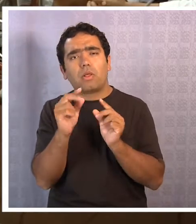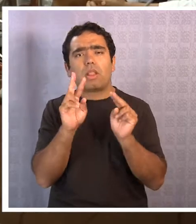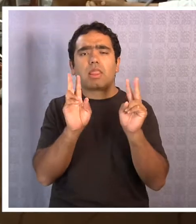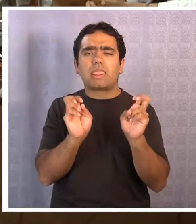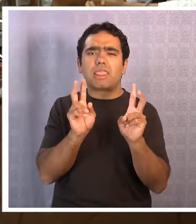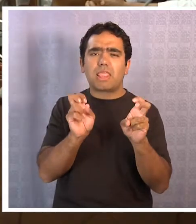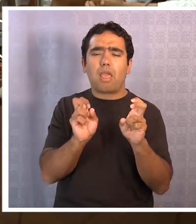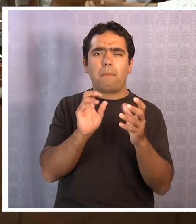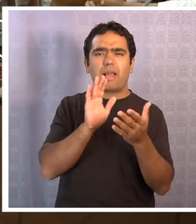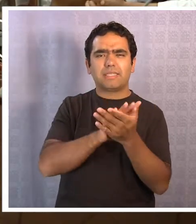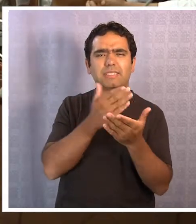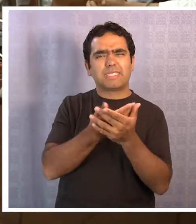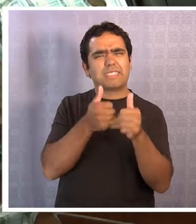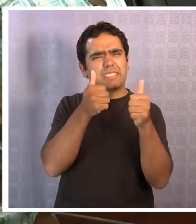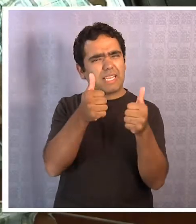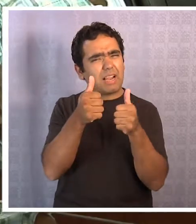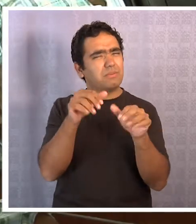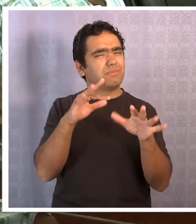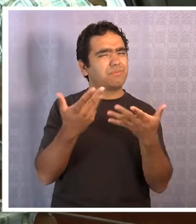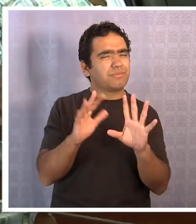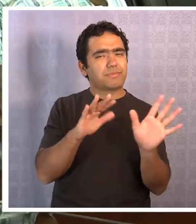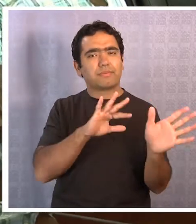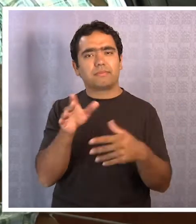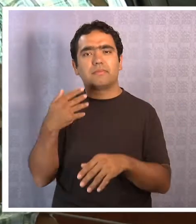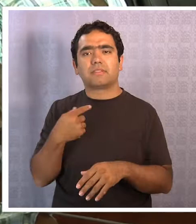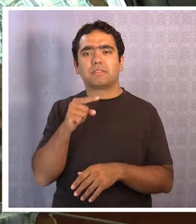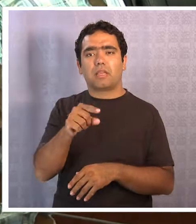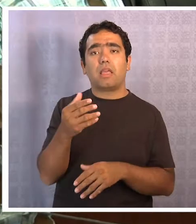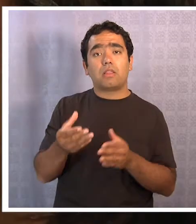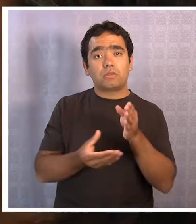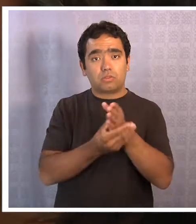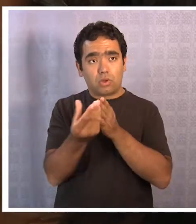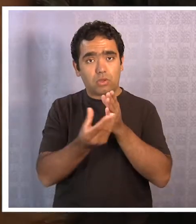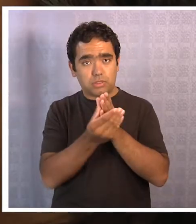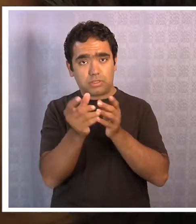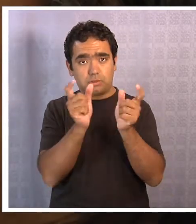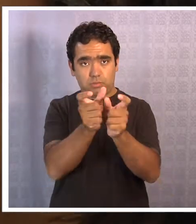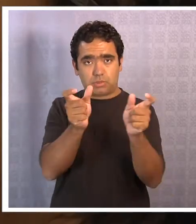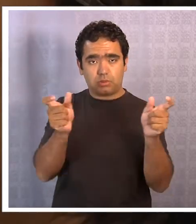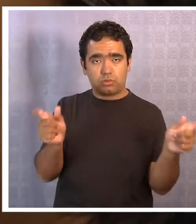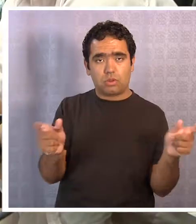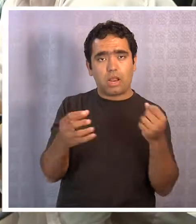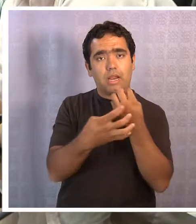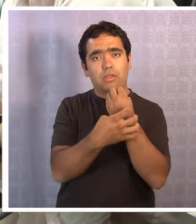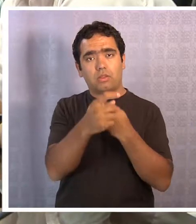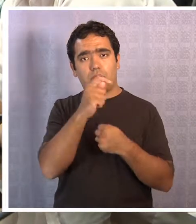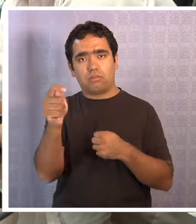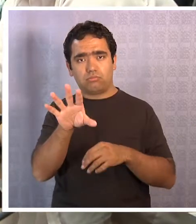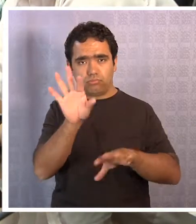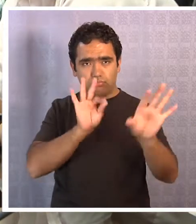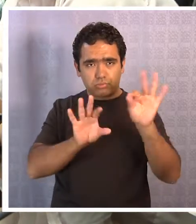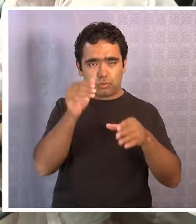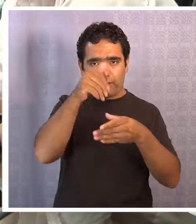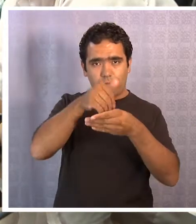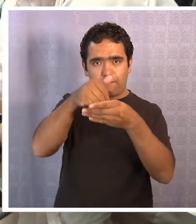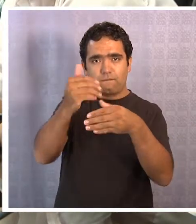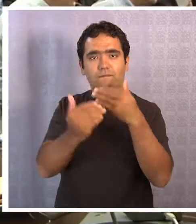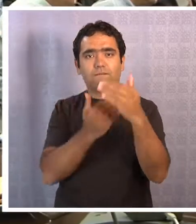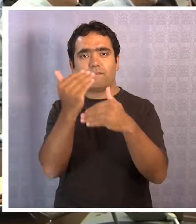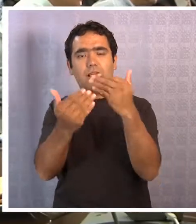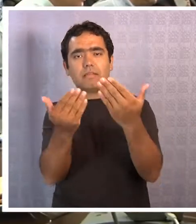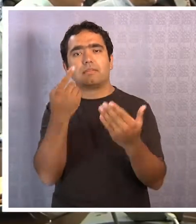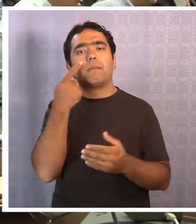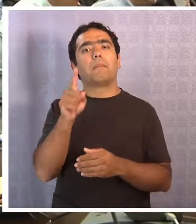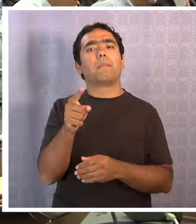bastante dejada en la mano de Dios. La reciente elección de los consejeros regionales en forma directa es considerada un avance, aunque